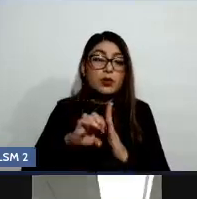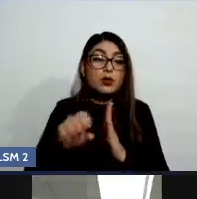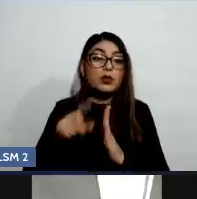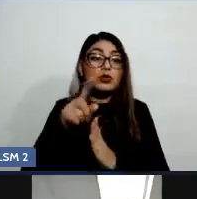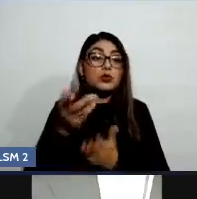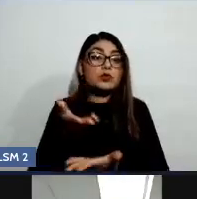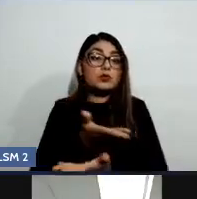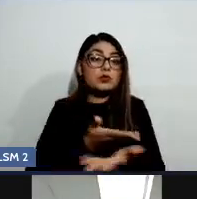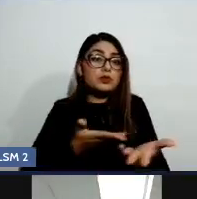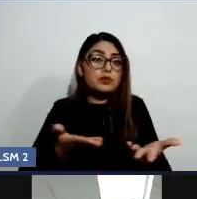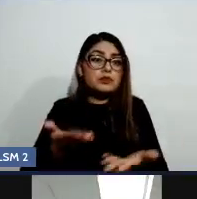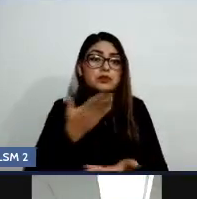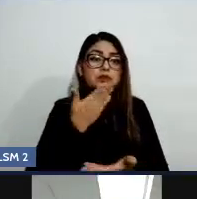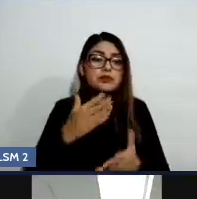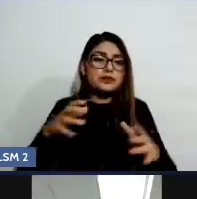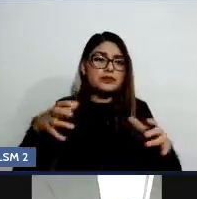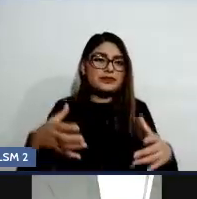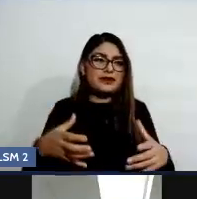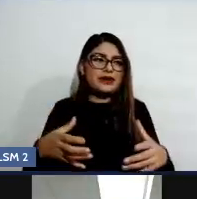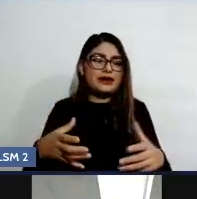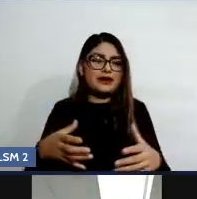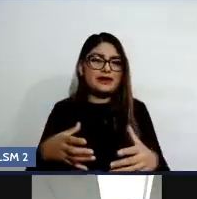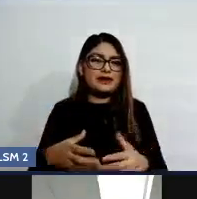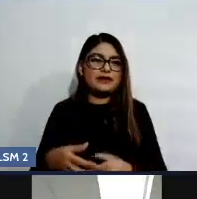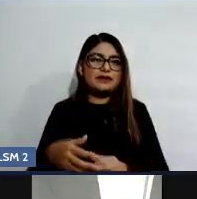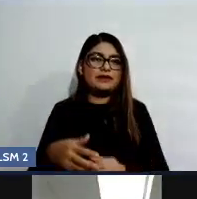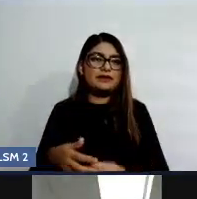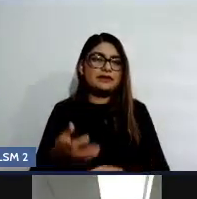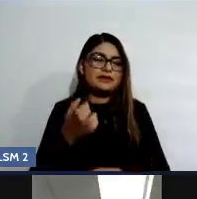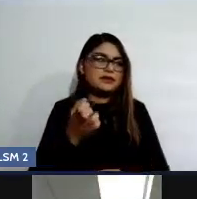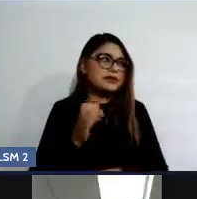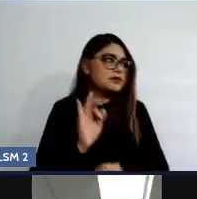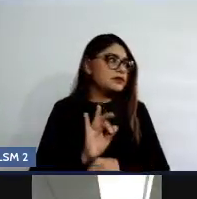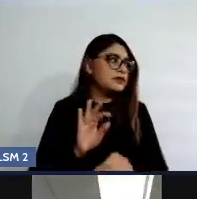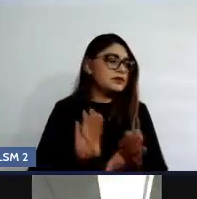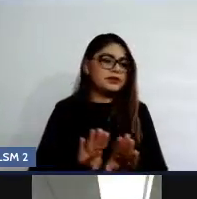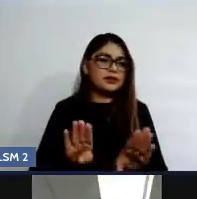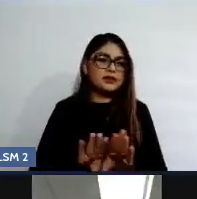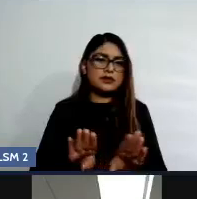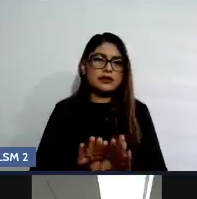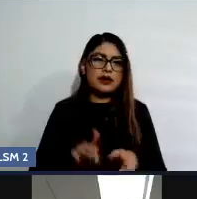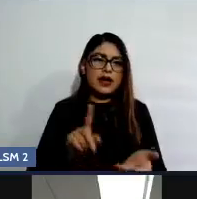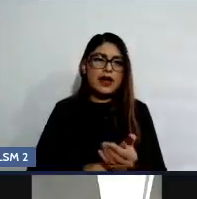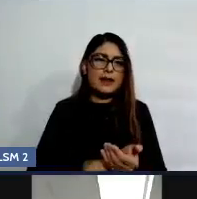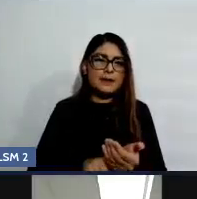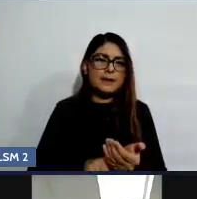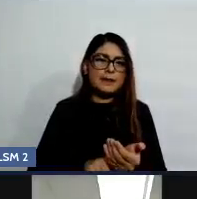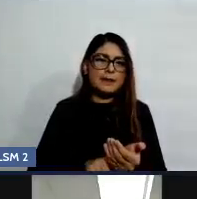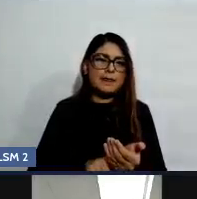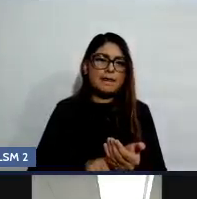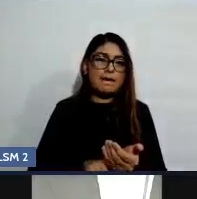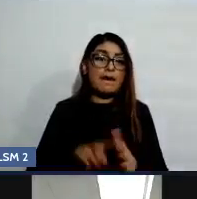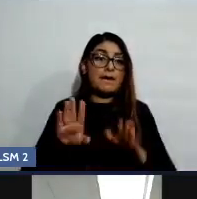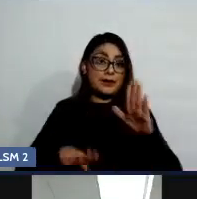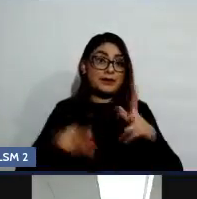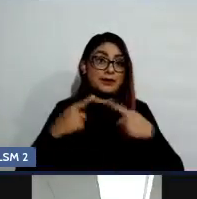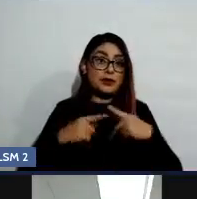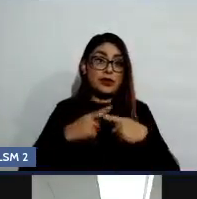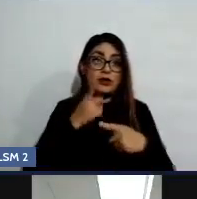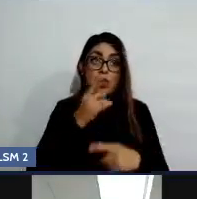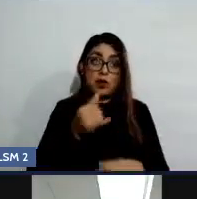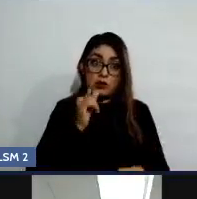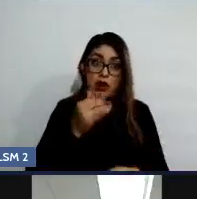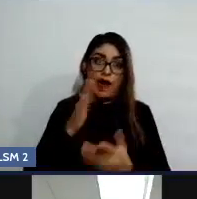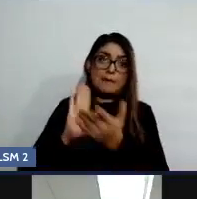reunión, muchos le ponen el mérito al consumo. Pero, en realidad, lo que